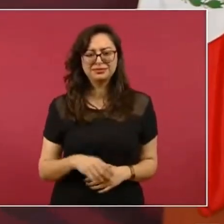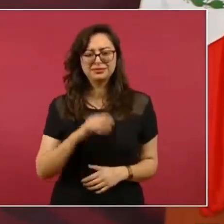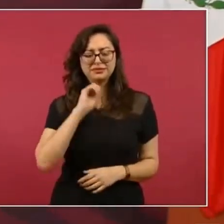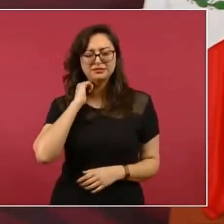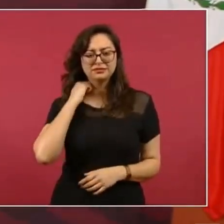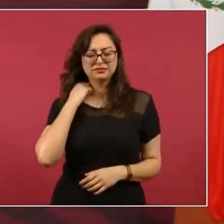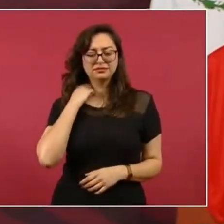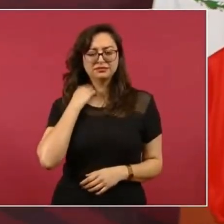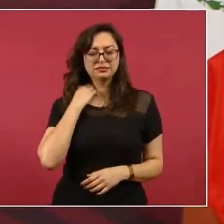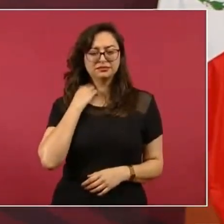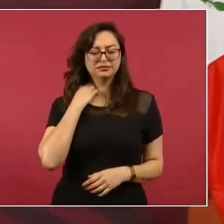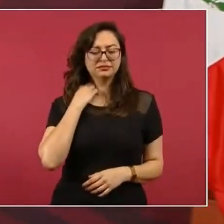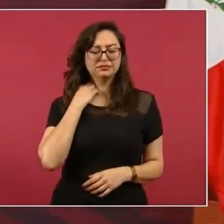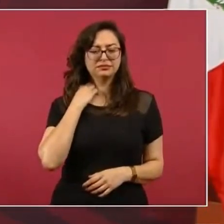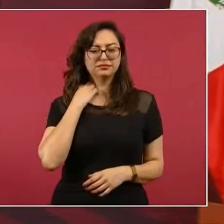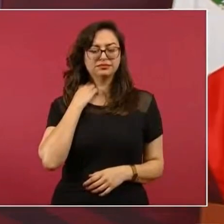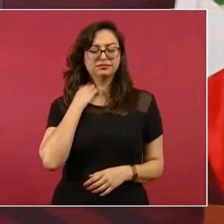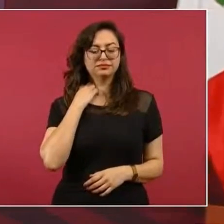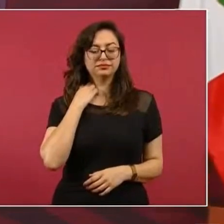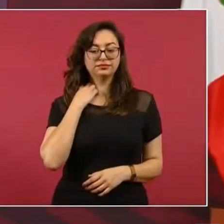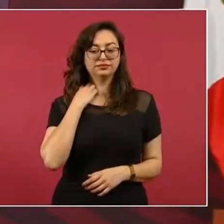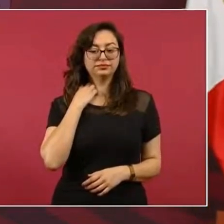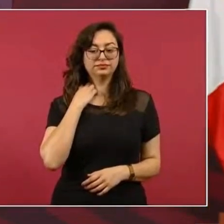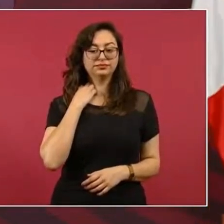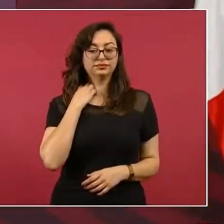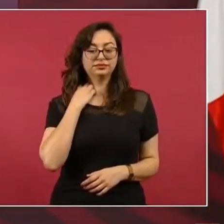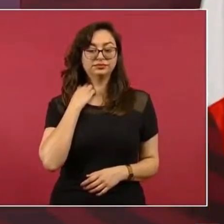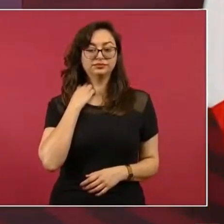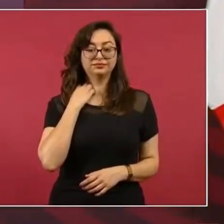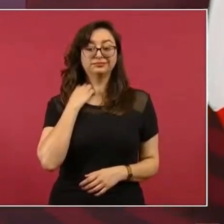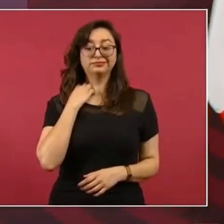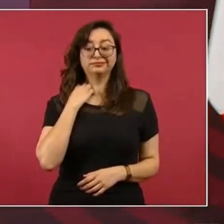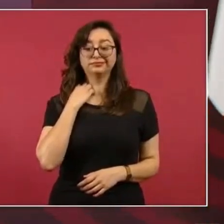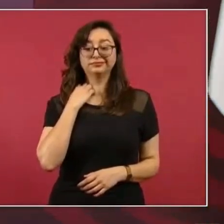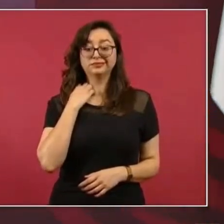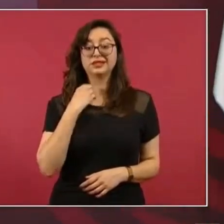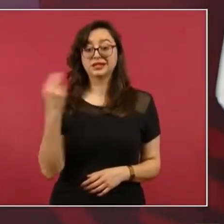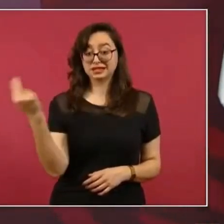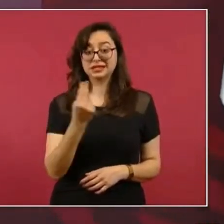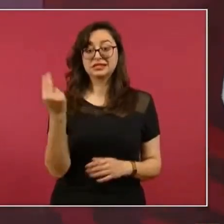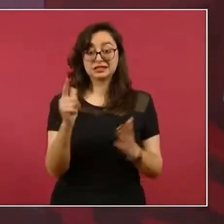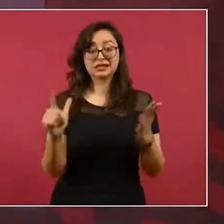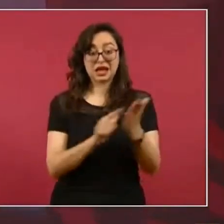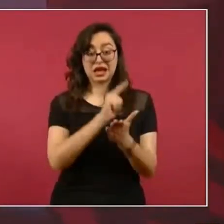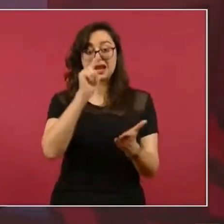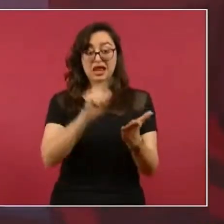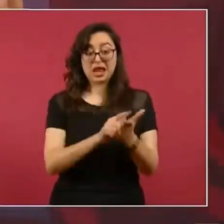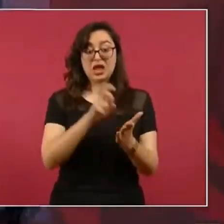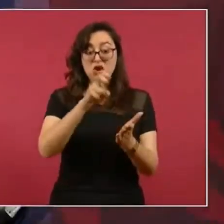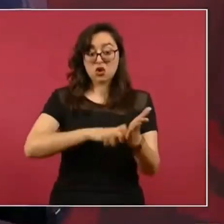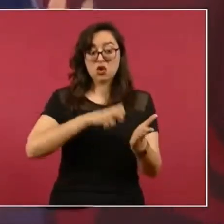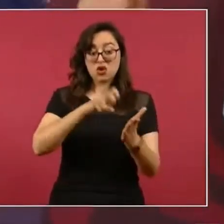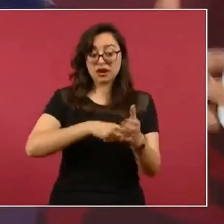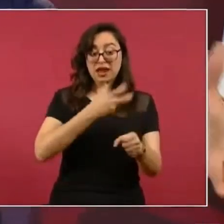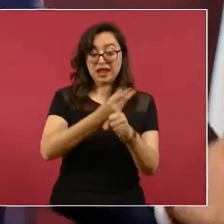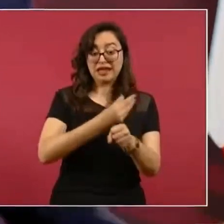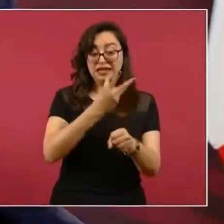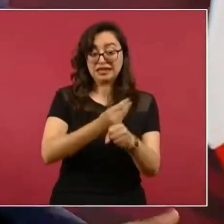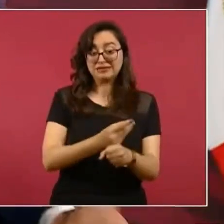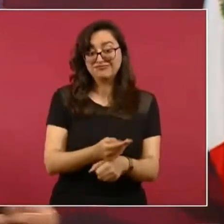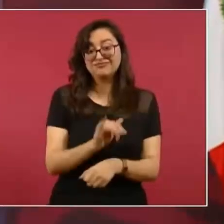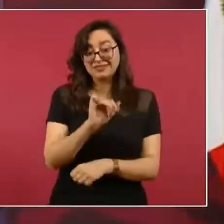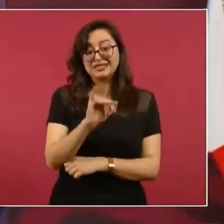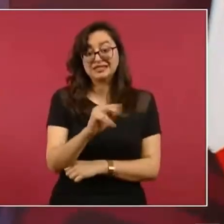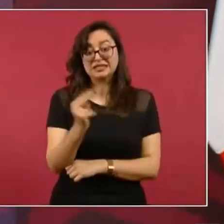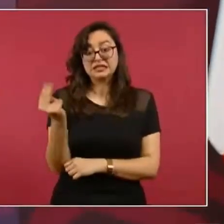Entonces. Si esas reformas. Se requieren llevar a cabo. Ah bueno. Les digo. Si son siete. Y hay cuatro. Bueno. Pues que